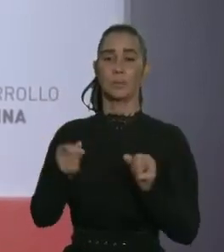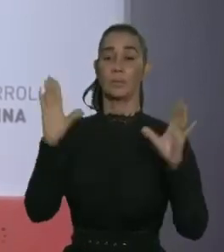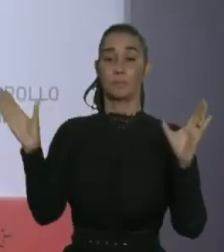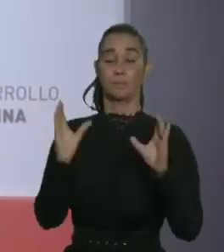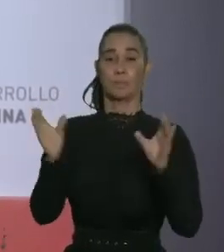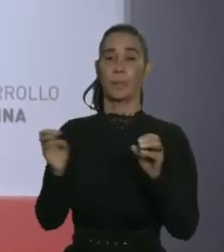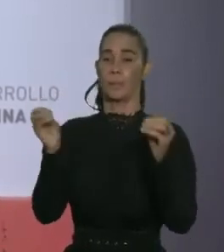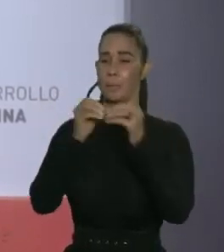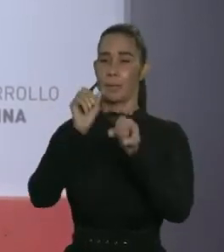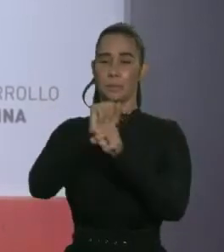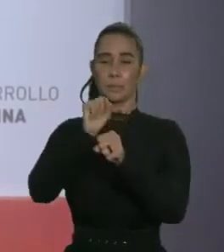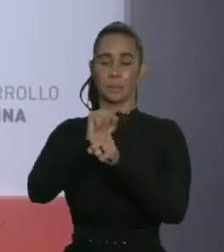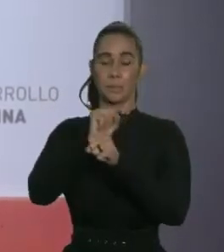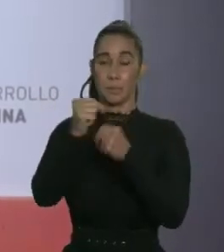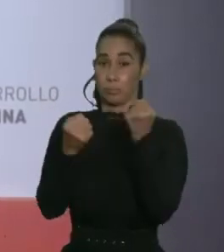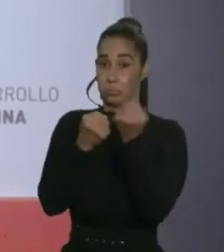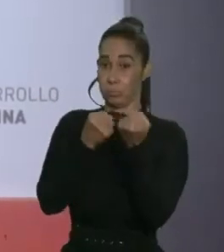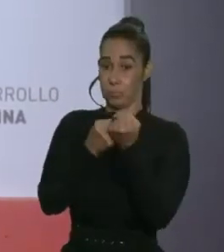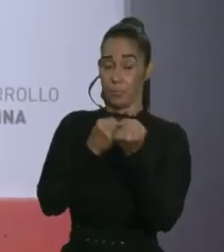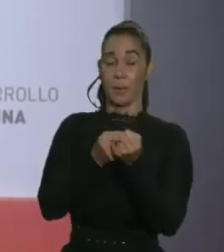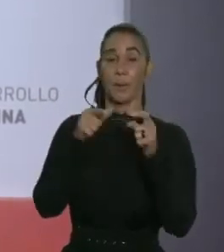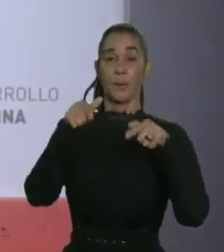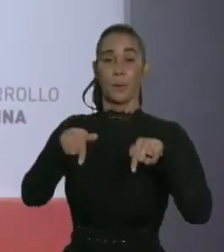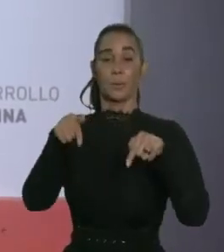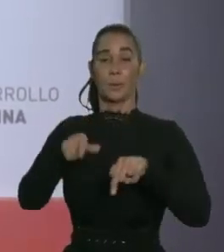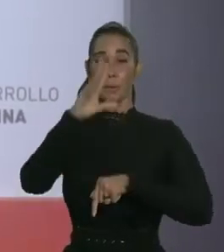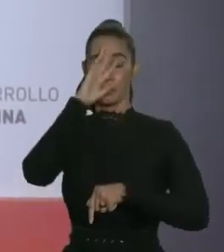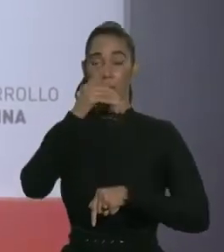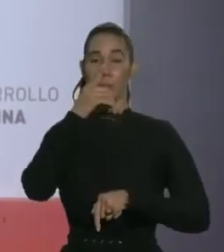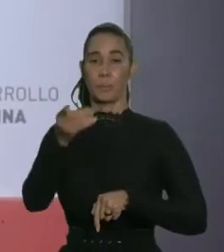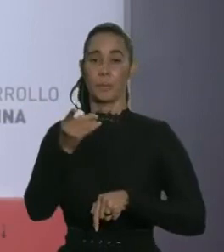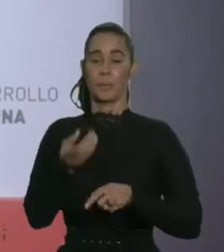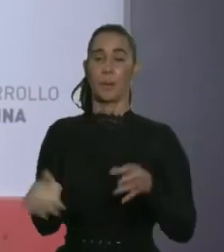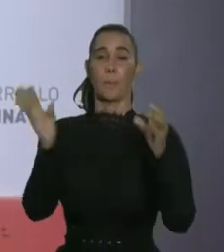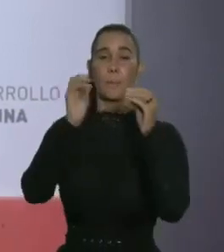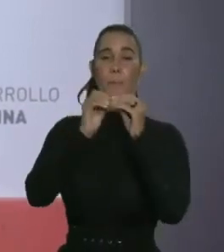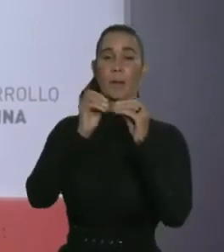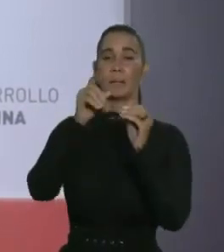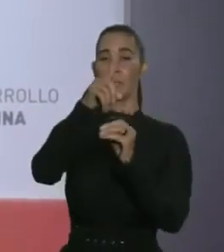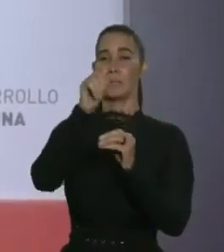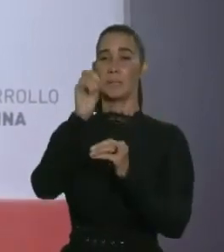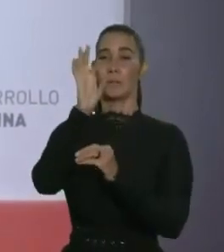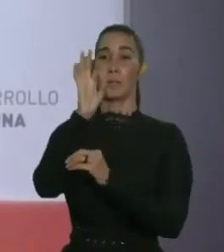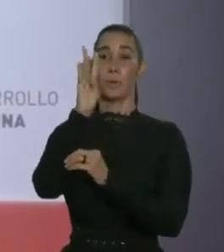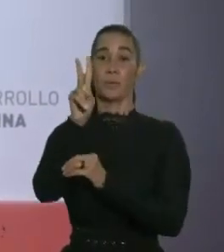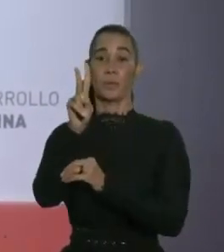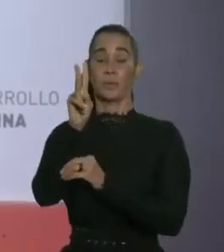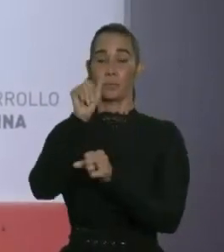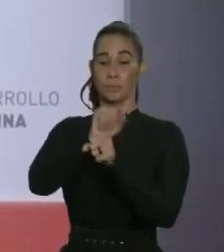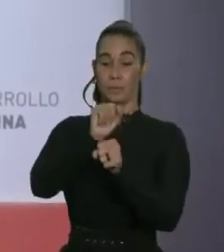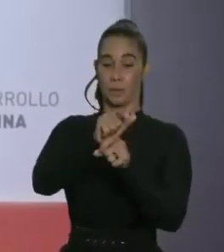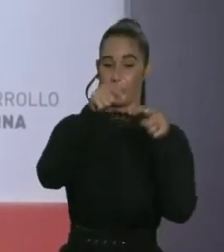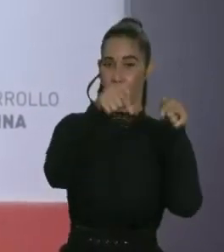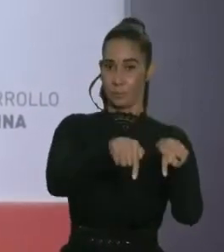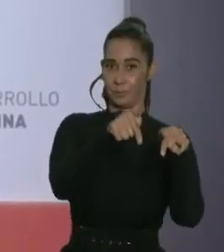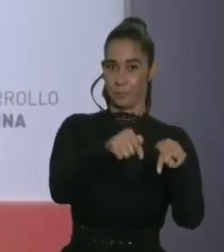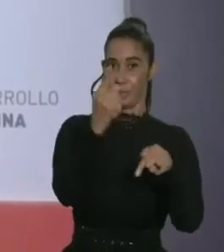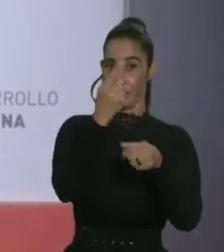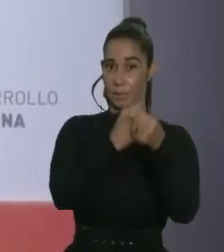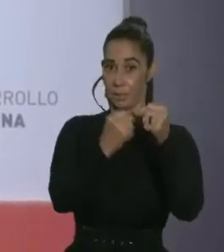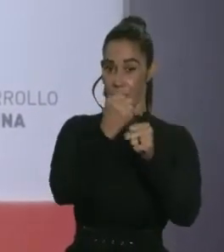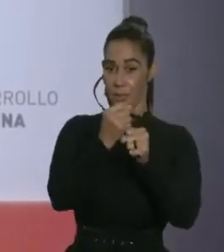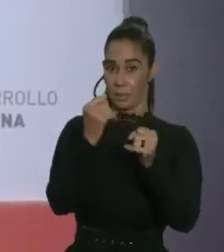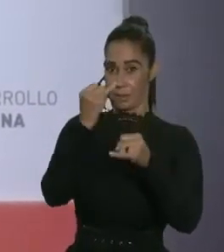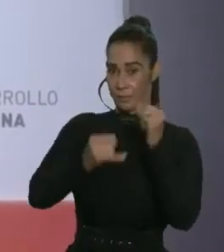actividades productivas de mayor aporte al empleo directo en el país con más de 192 mil empleos directos en el último año